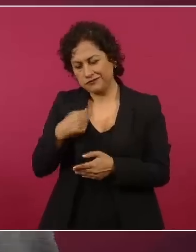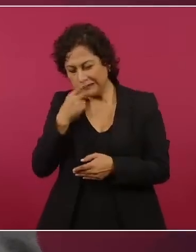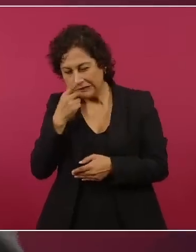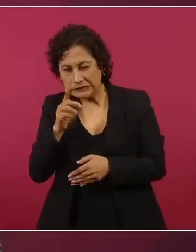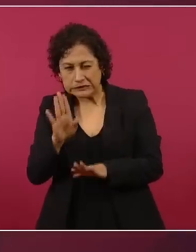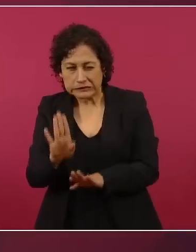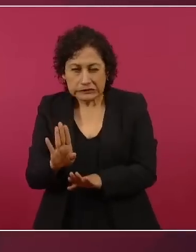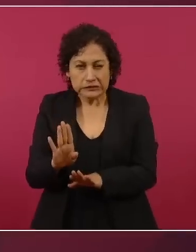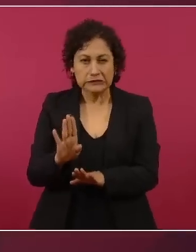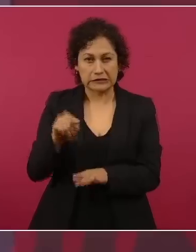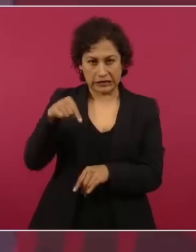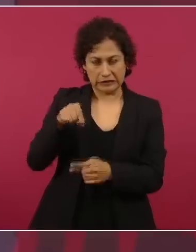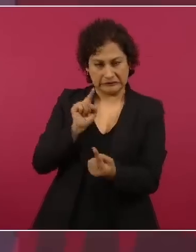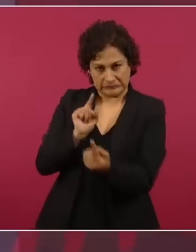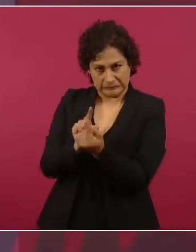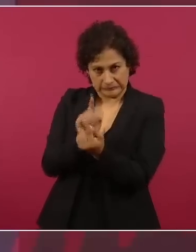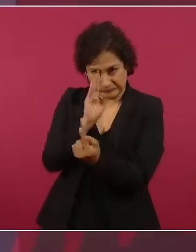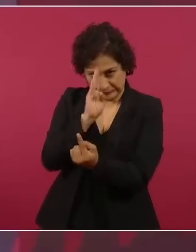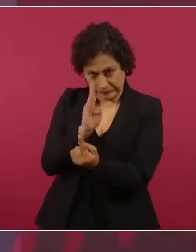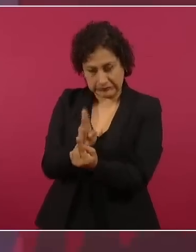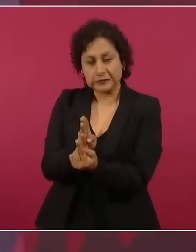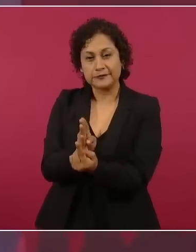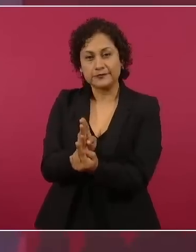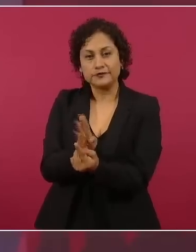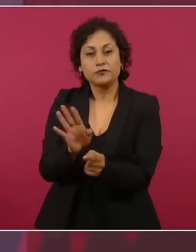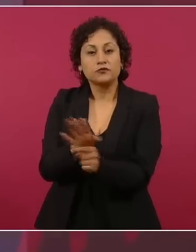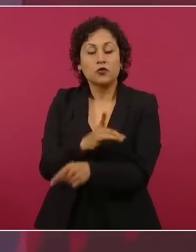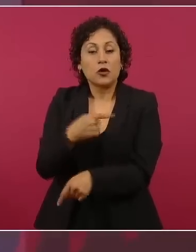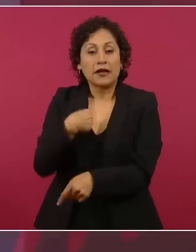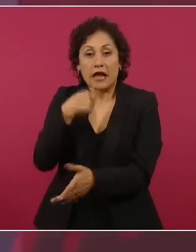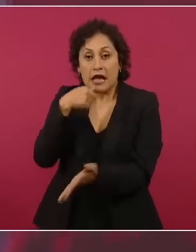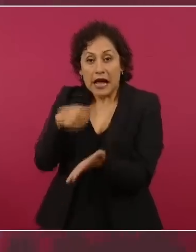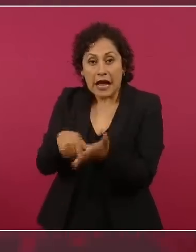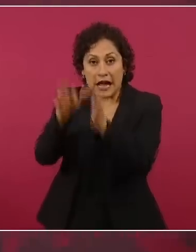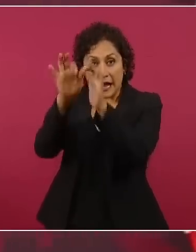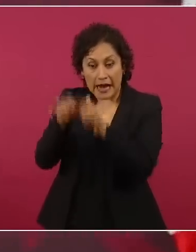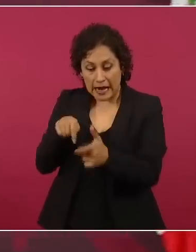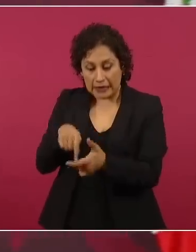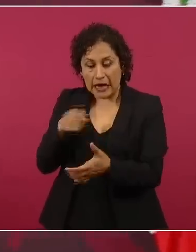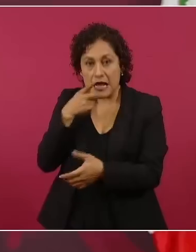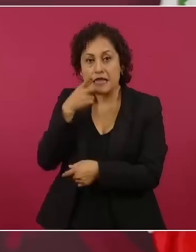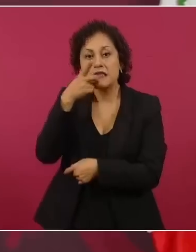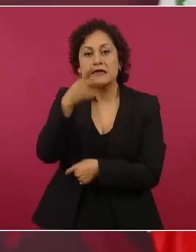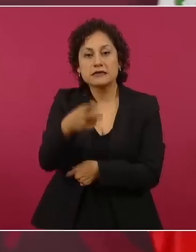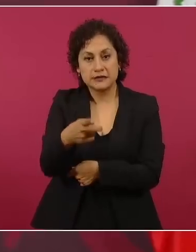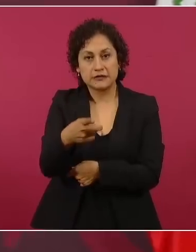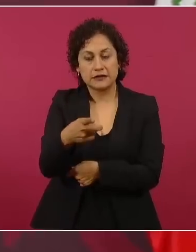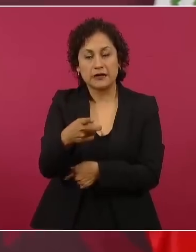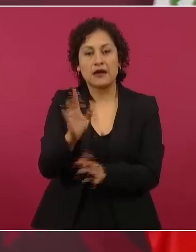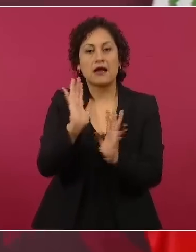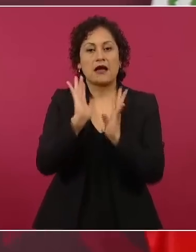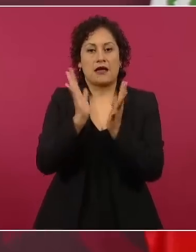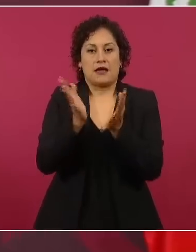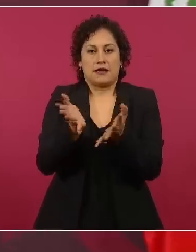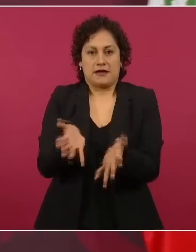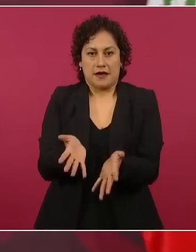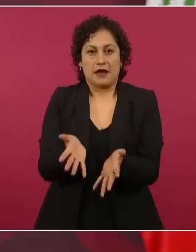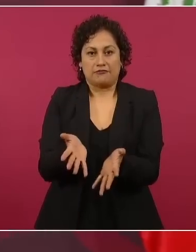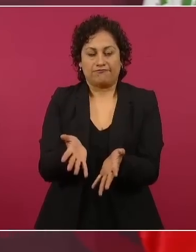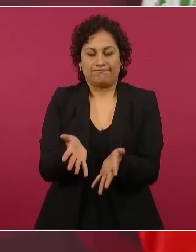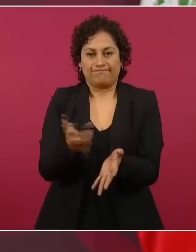de que el Departamento de Estado y esta asociación,